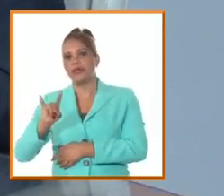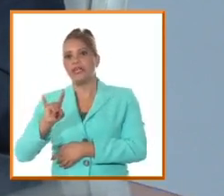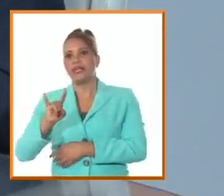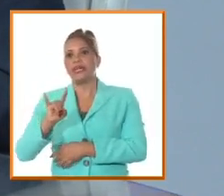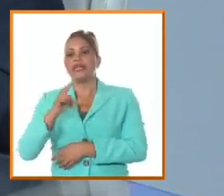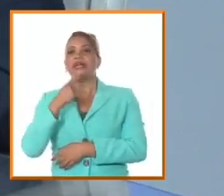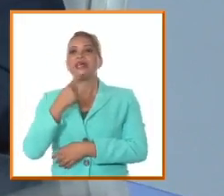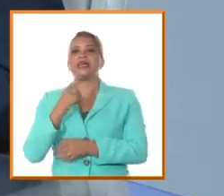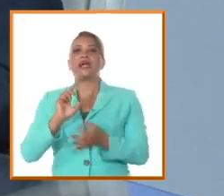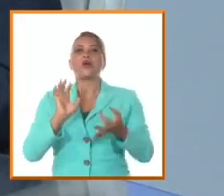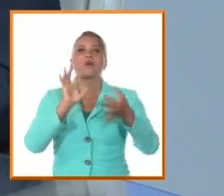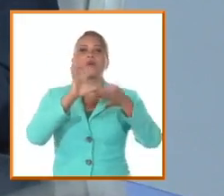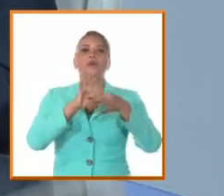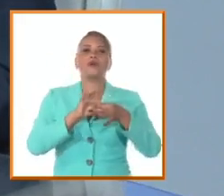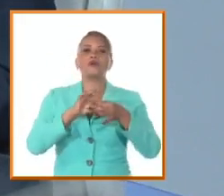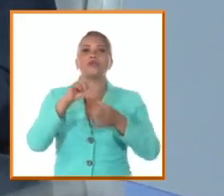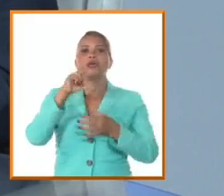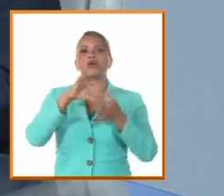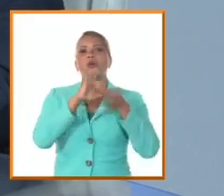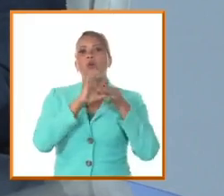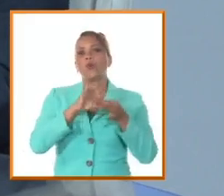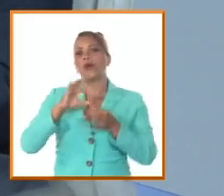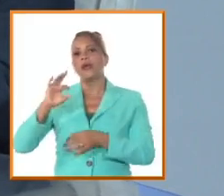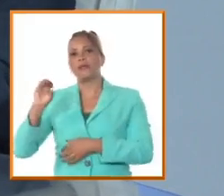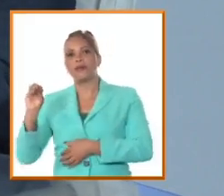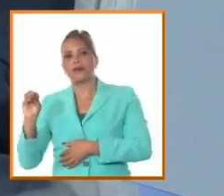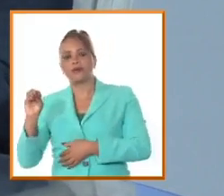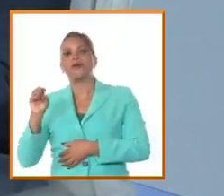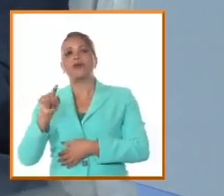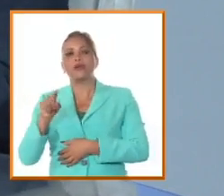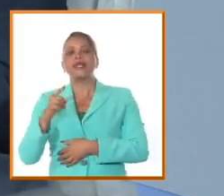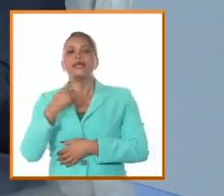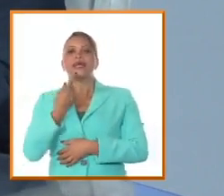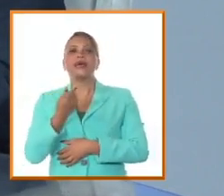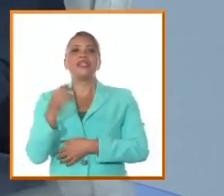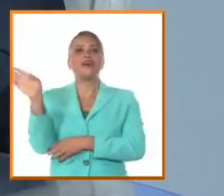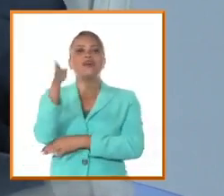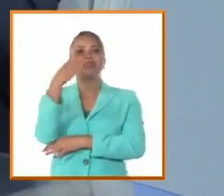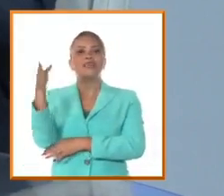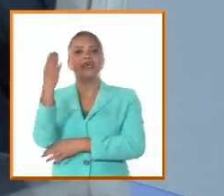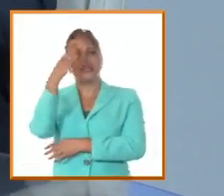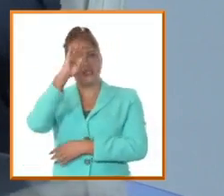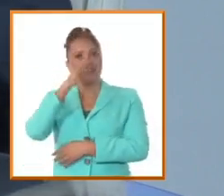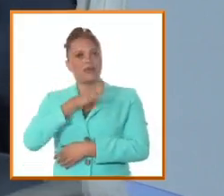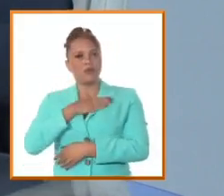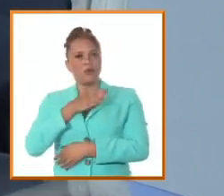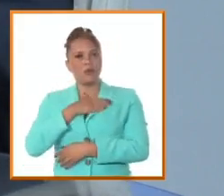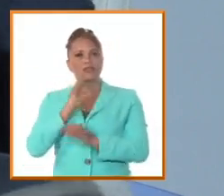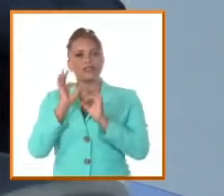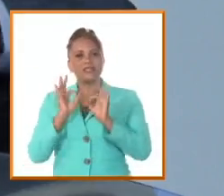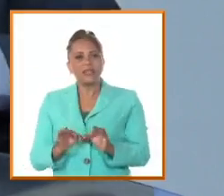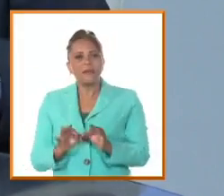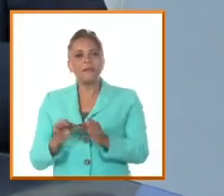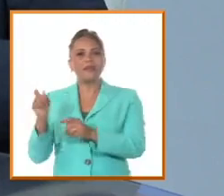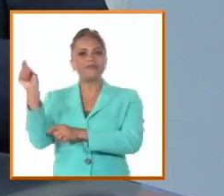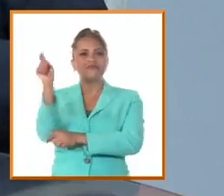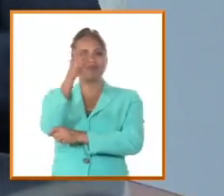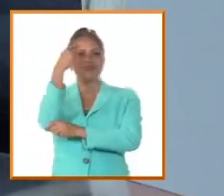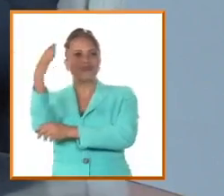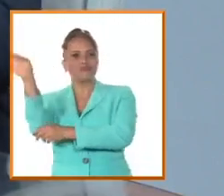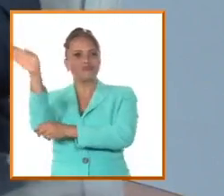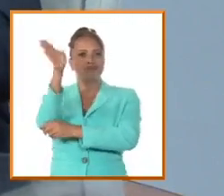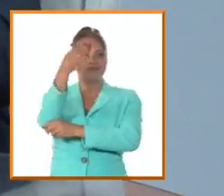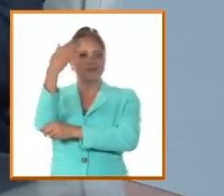convención de Guaymar como la bandera de la república cubana porque es bandera que ha sido saneada del